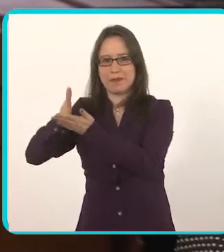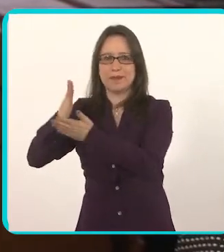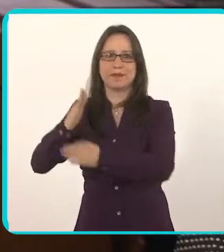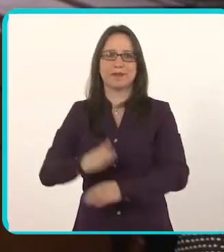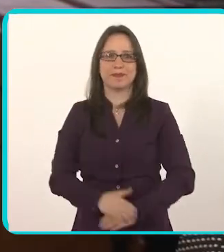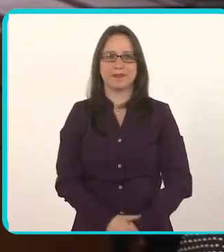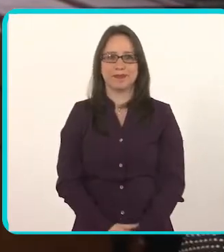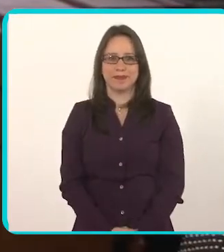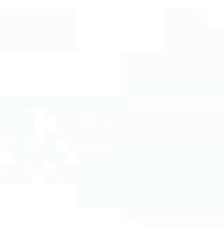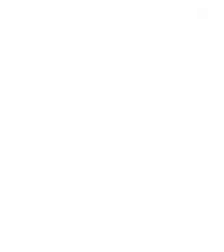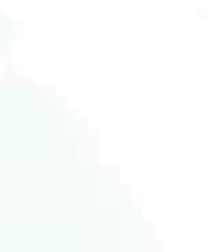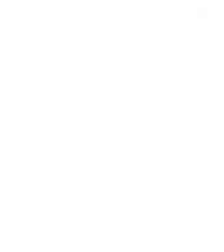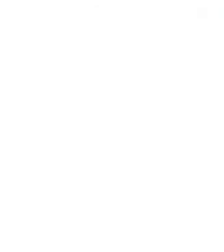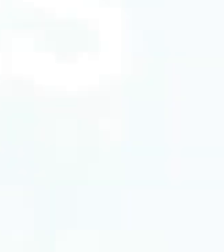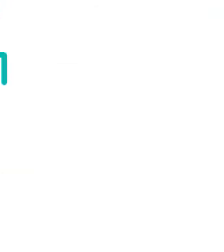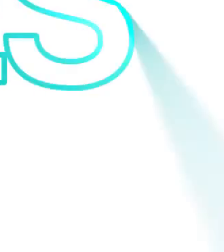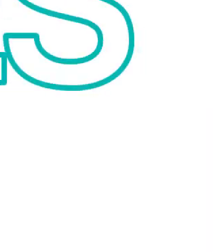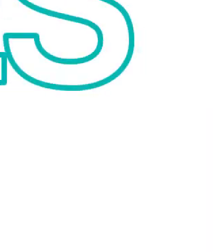posibilidad de que tenga un embarazo.